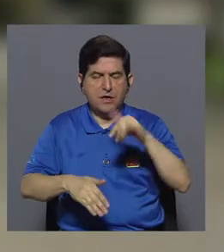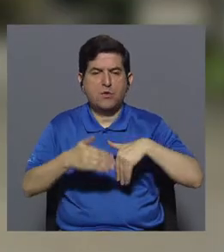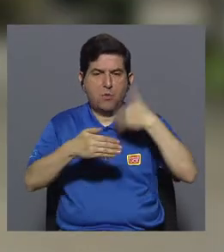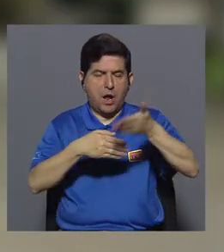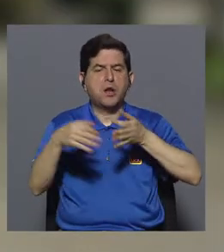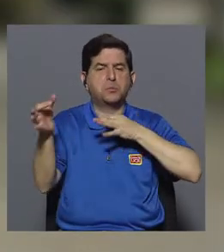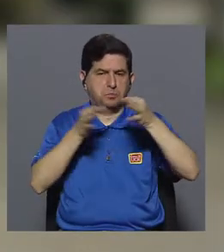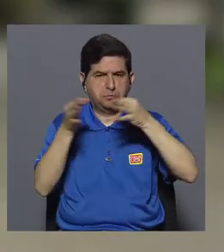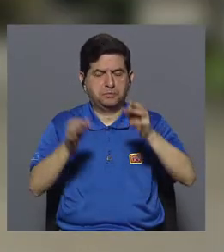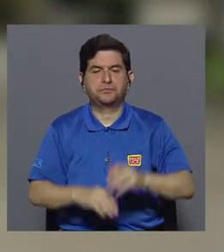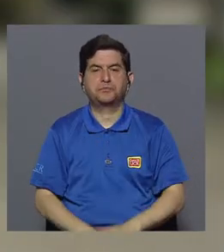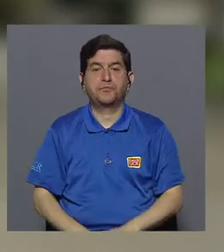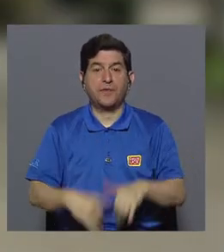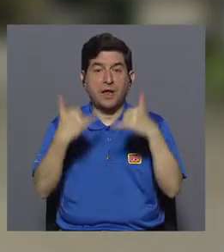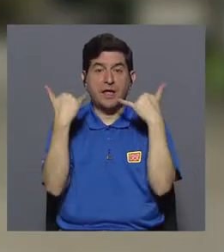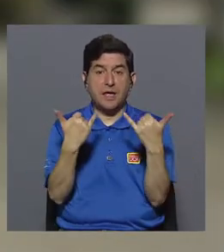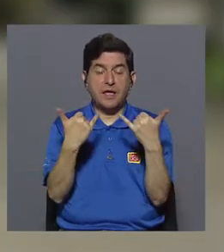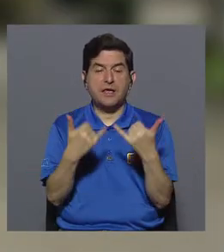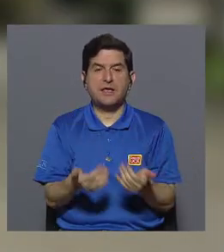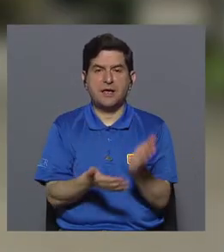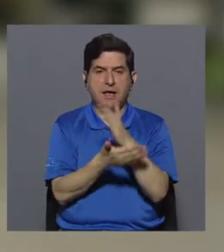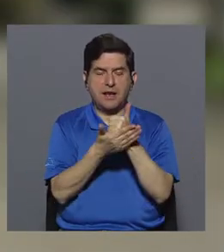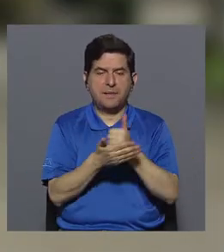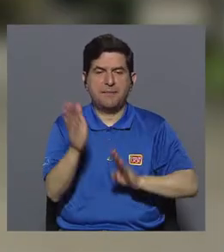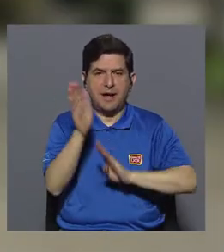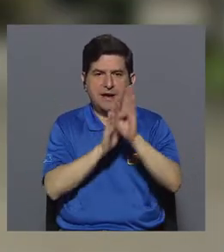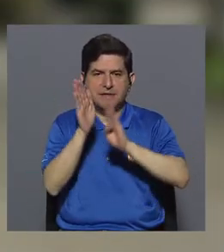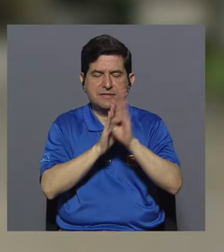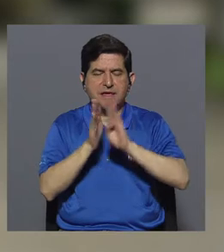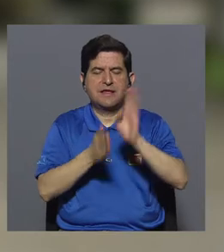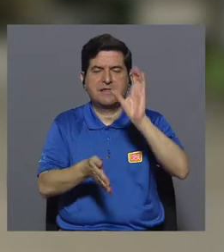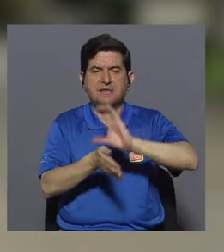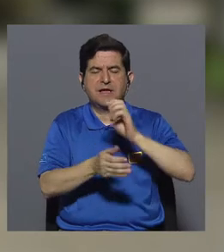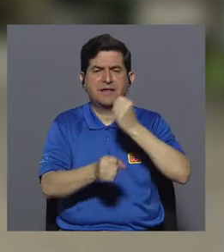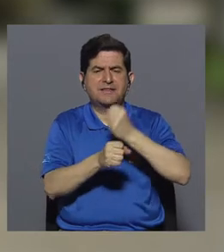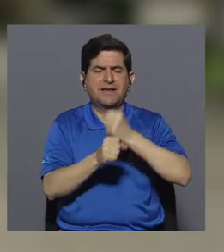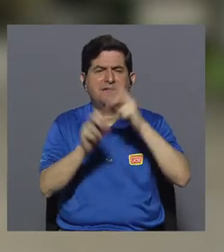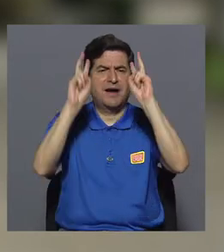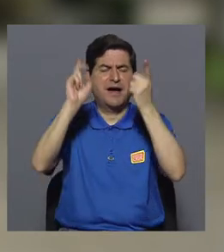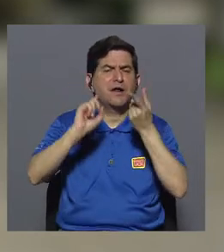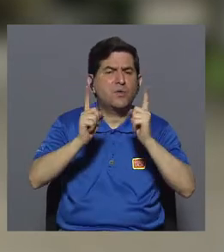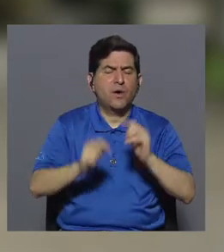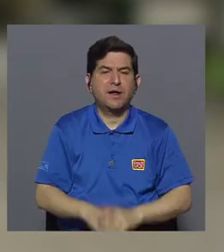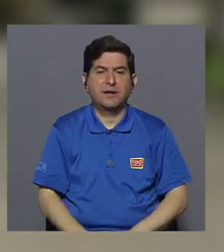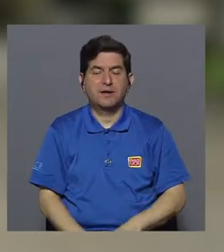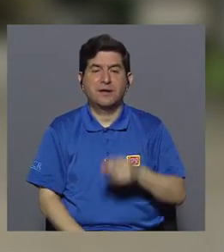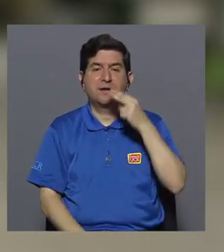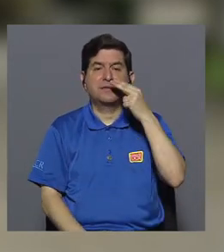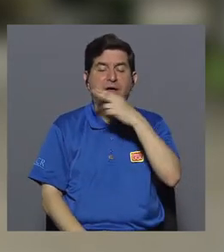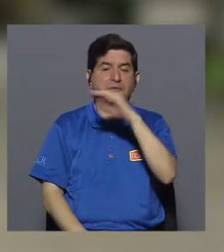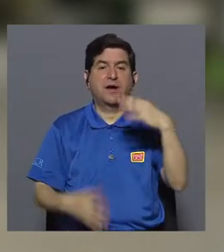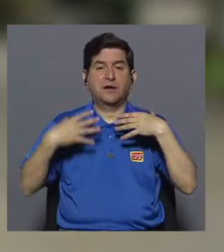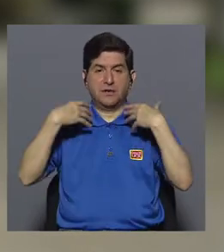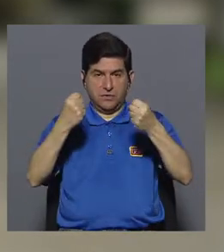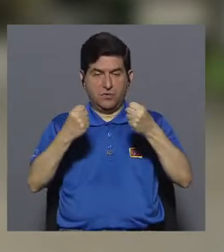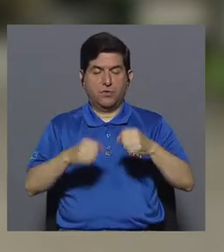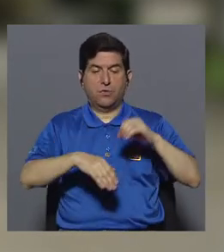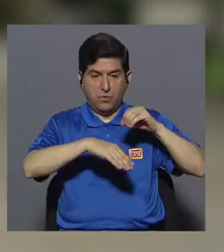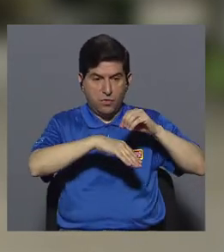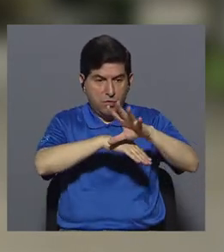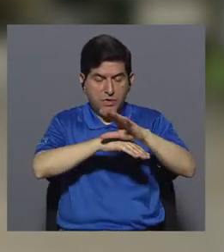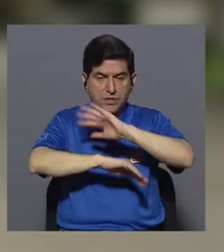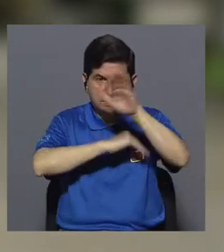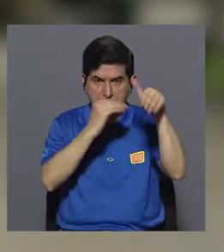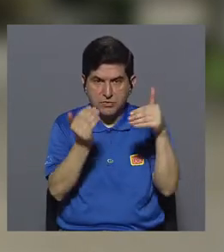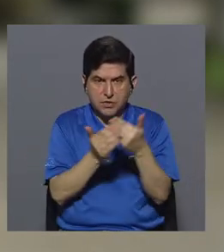adelante igual se los puedo mencionar. Y viene ya la parte de desarrollo de la clínica. ¿Qué temas se trabajan? Bueno, trabajamos lo que es tabaco salud. Entonces se le